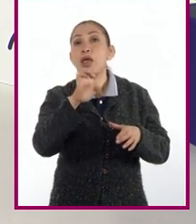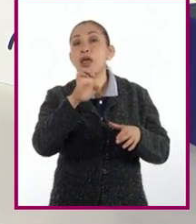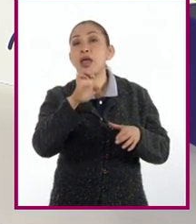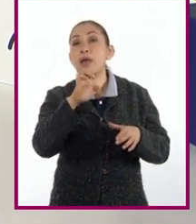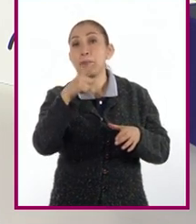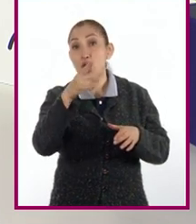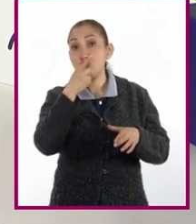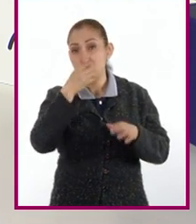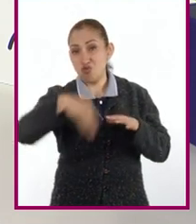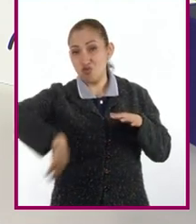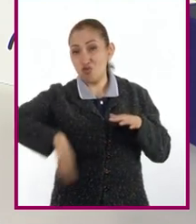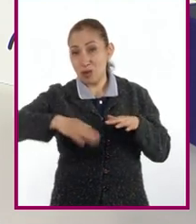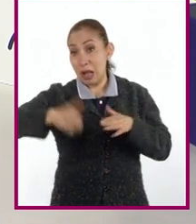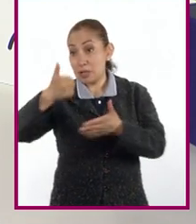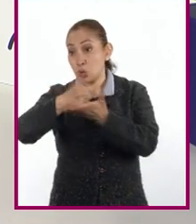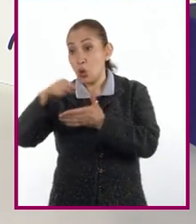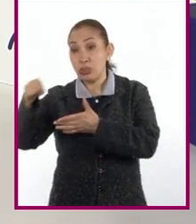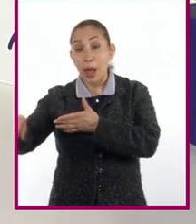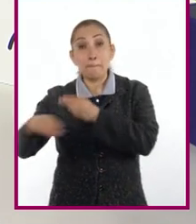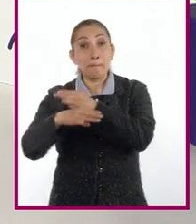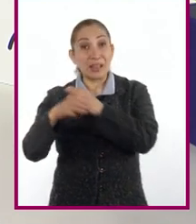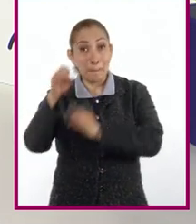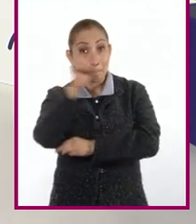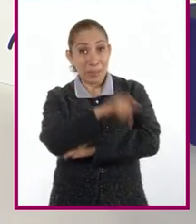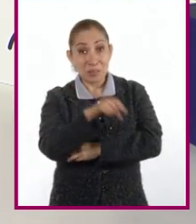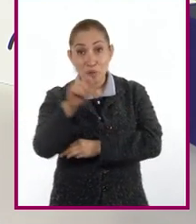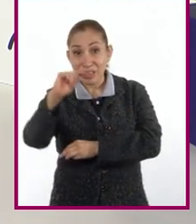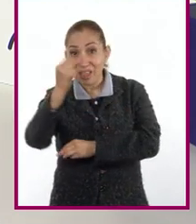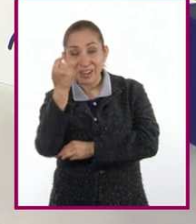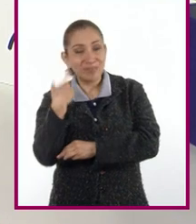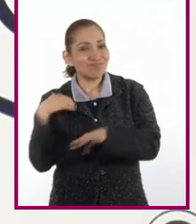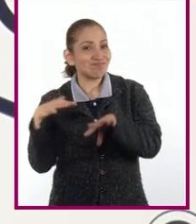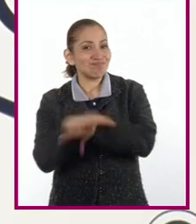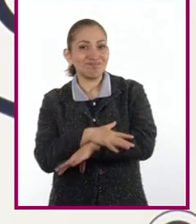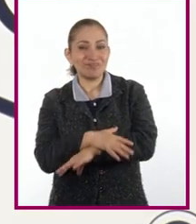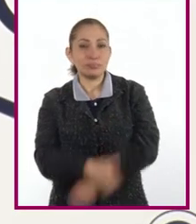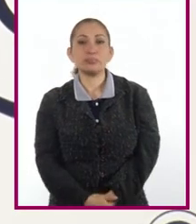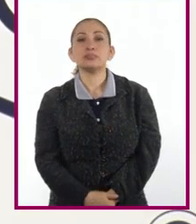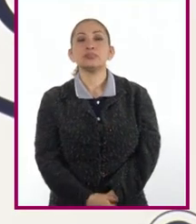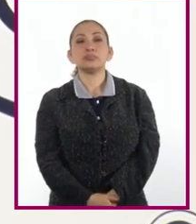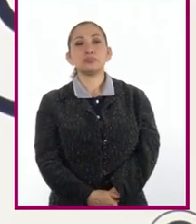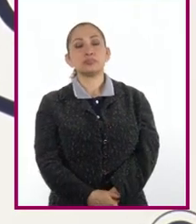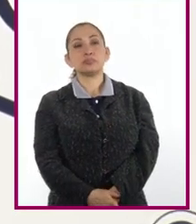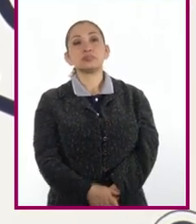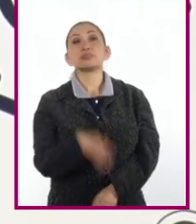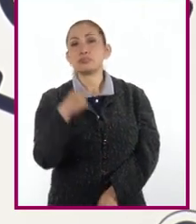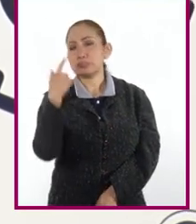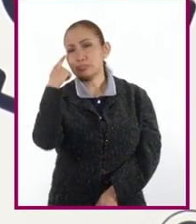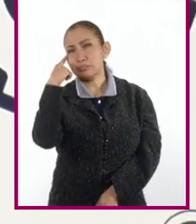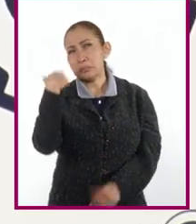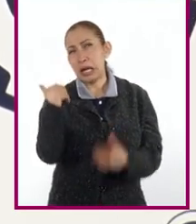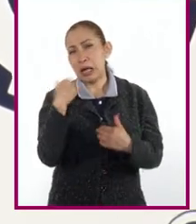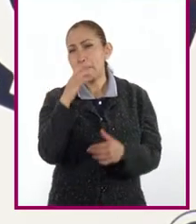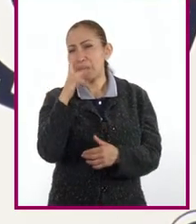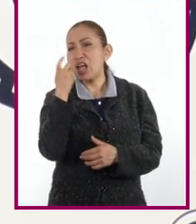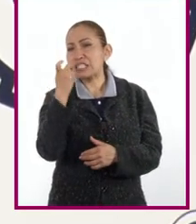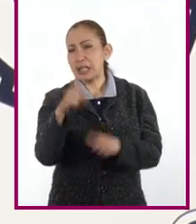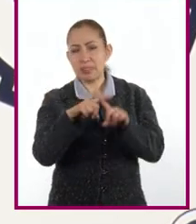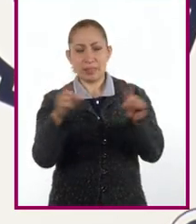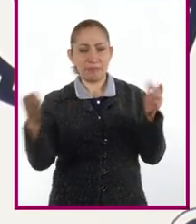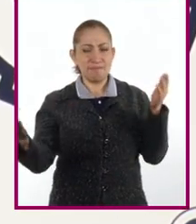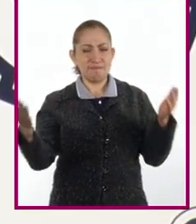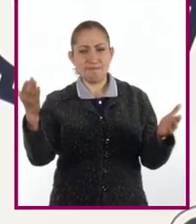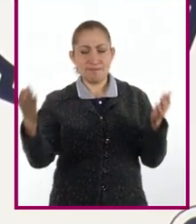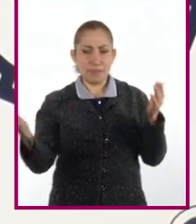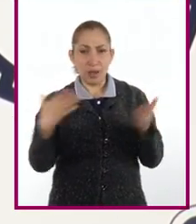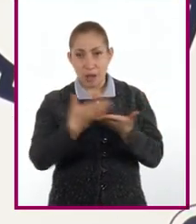como tú comentas, en las ciudades, los materiales y las técnicas cambian. Pero, para entender mejor esta diferencia,